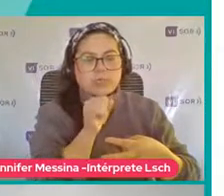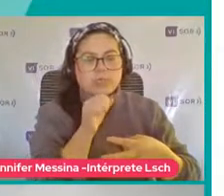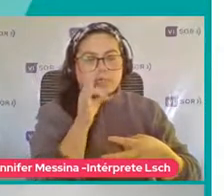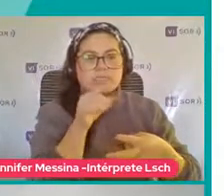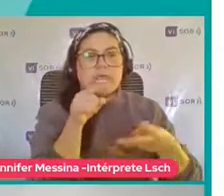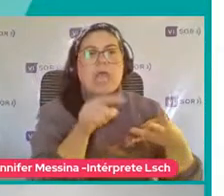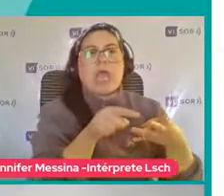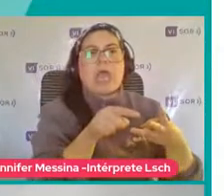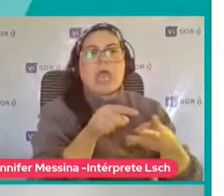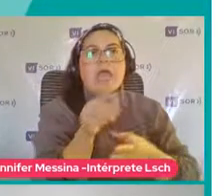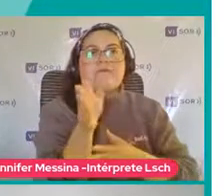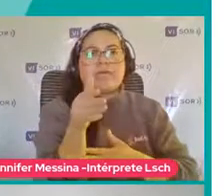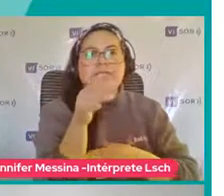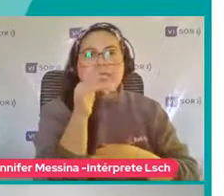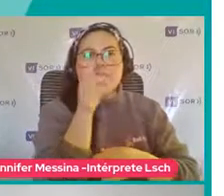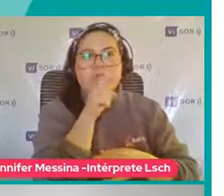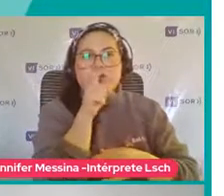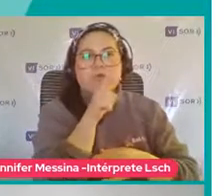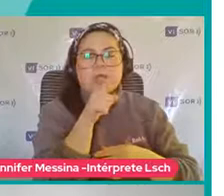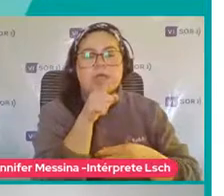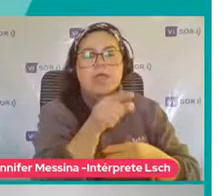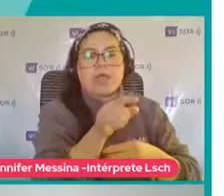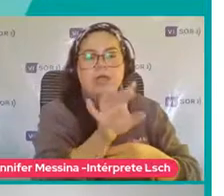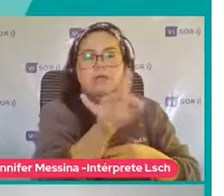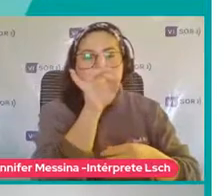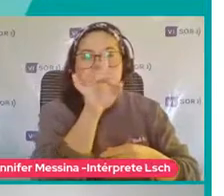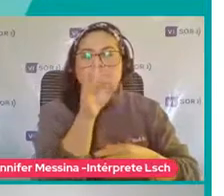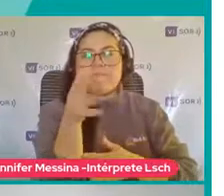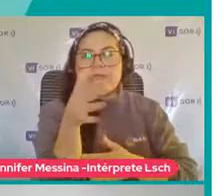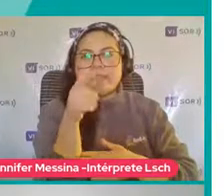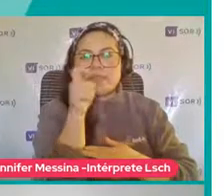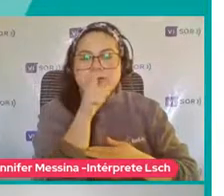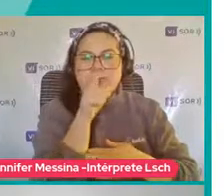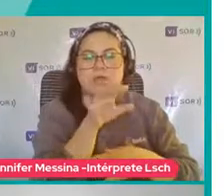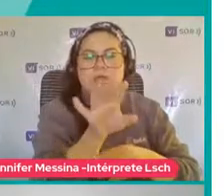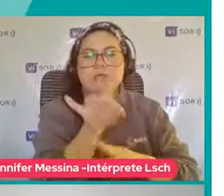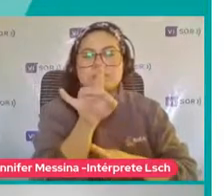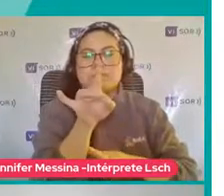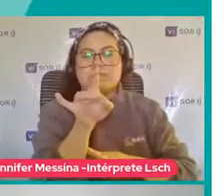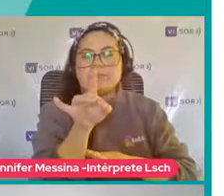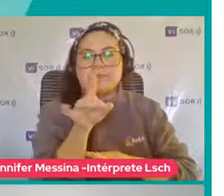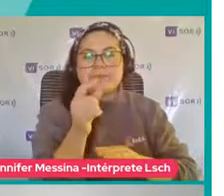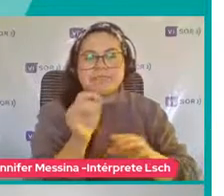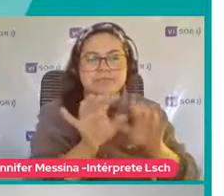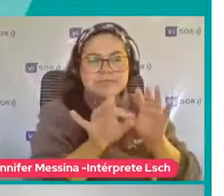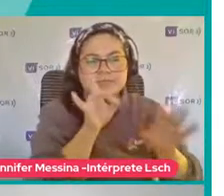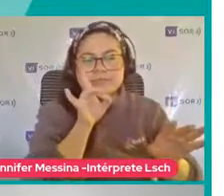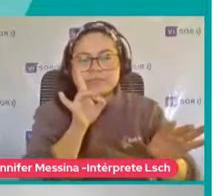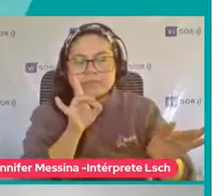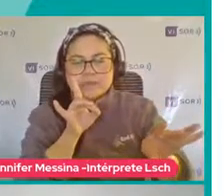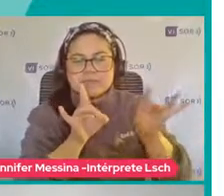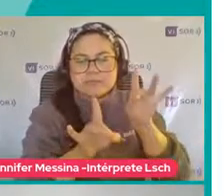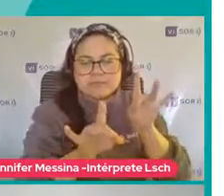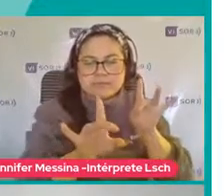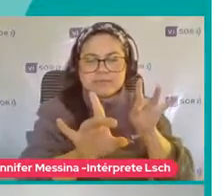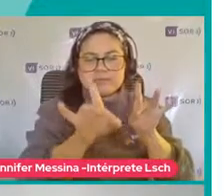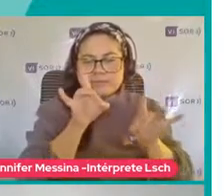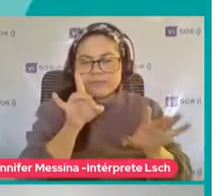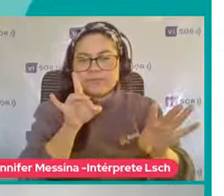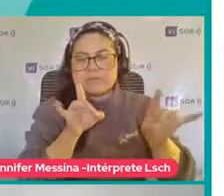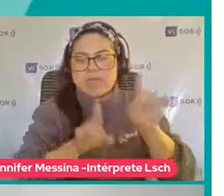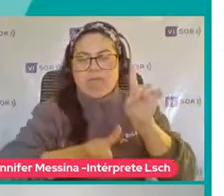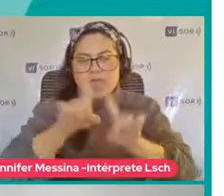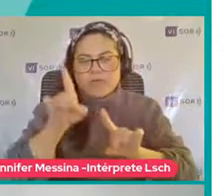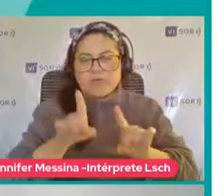bandera roja Ah Aquí hay otra conducta Que parece bandera roja Ah Aquí hay otra conducta ¿Sí? Entonces Vamos a ver en específico Cuáles